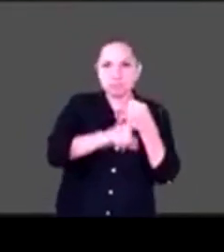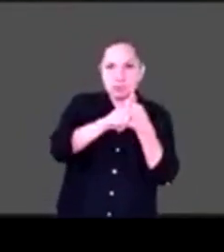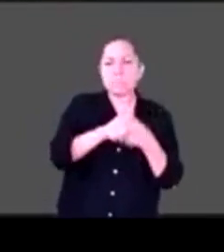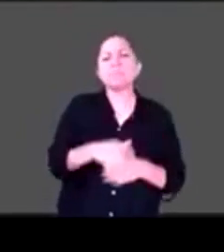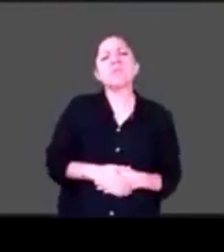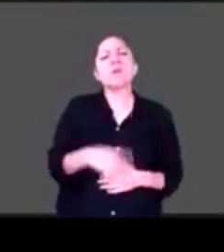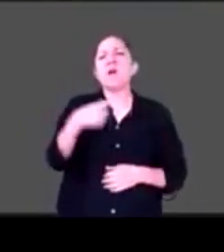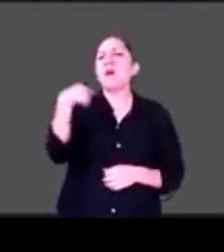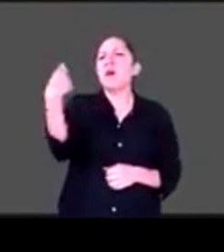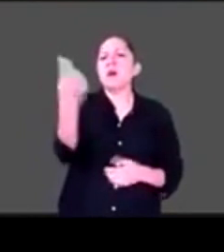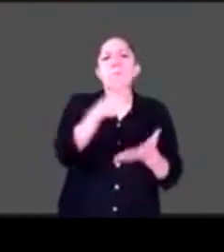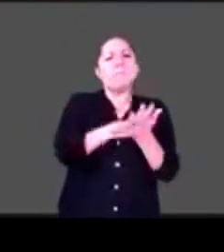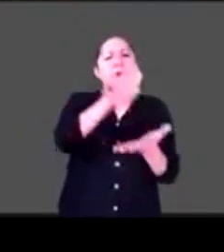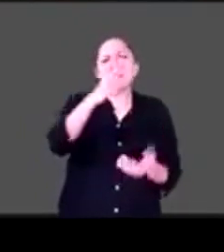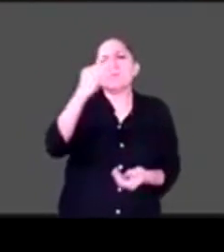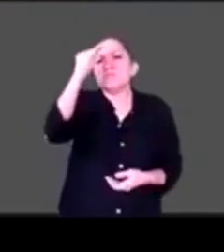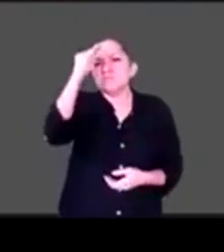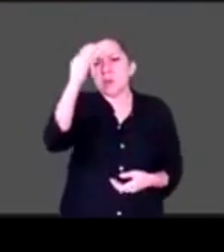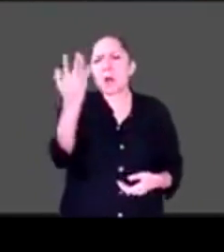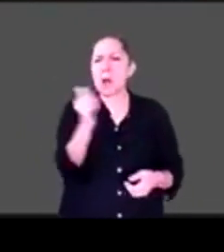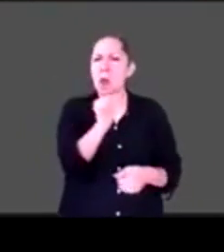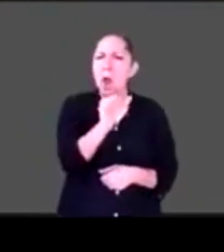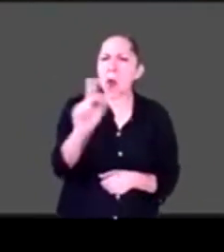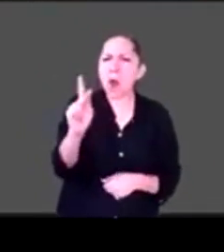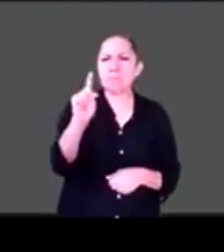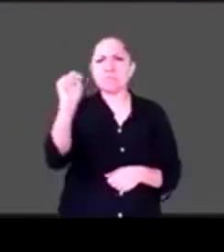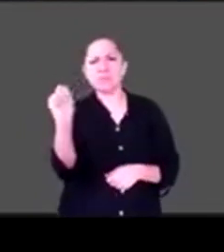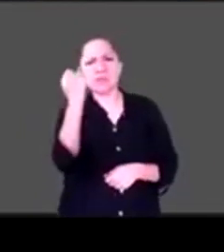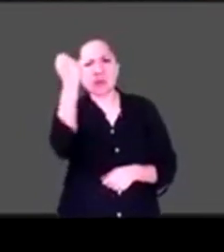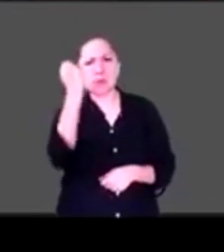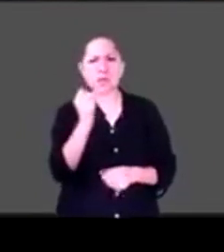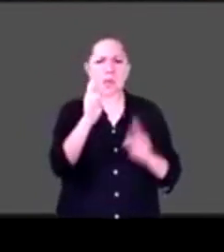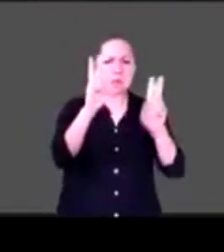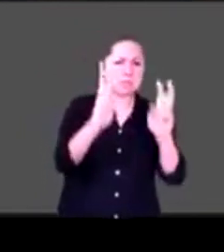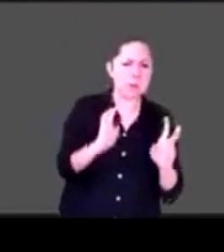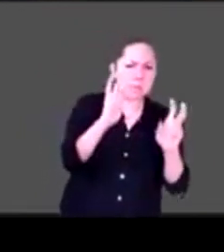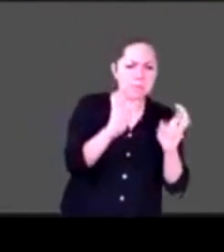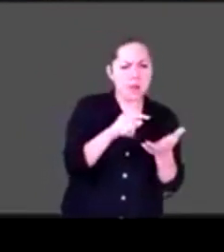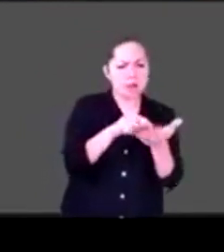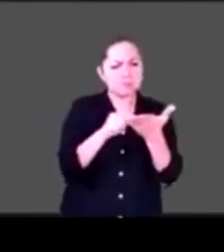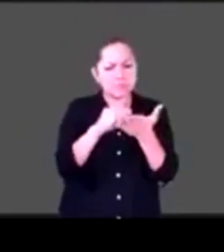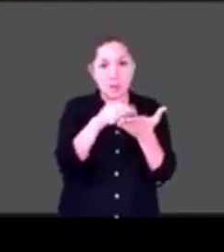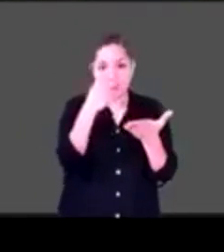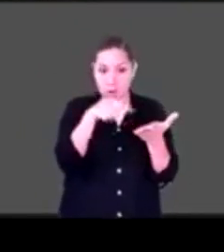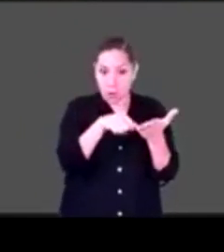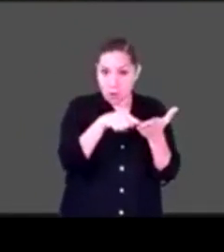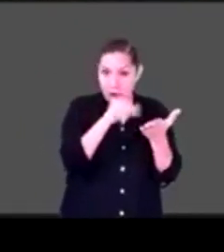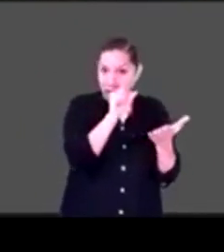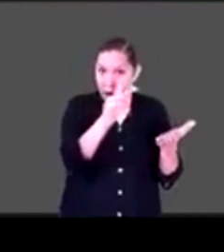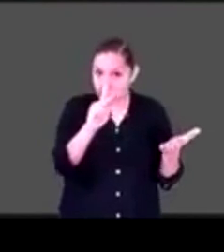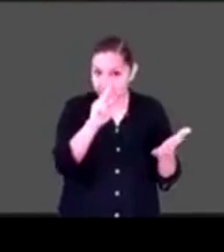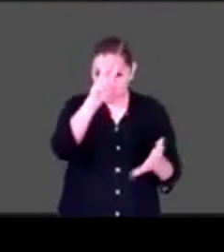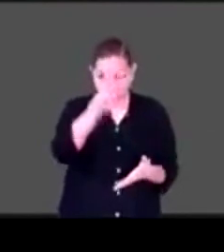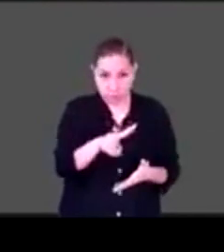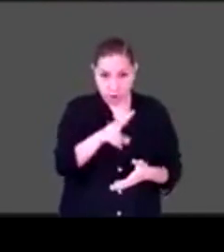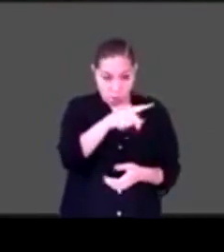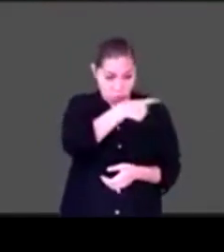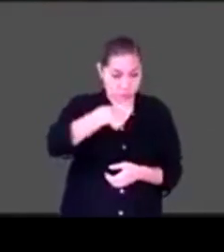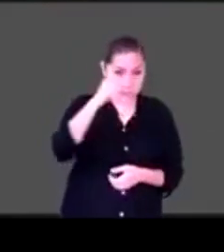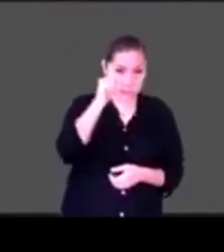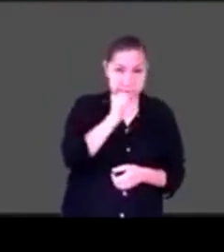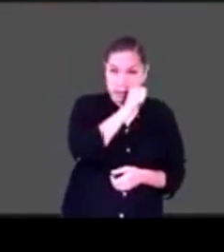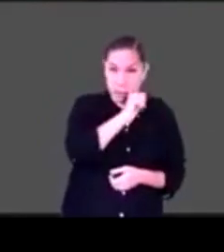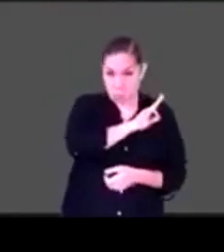las aplicaciones. Sin embargo, muchas veces estas aplicaciones pues no son 100% accesibles. Entonces, ahí hay